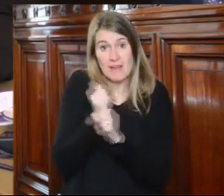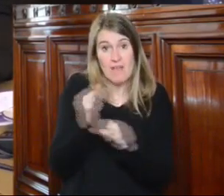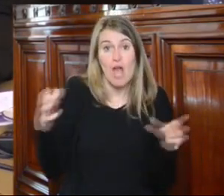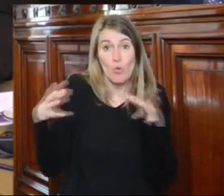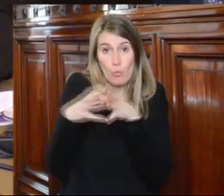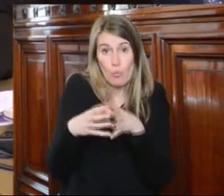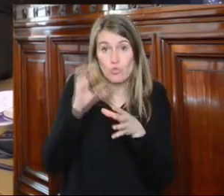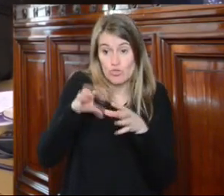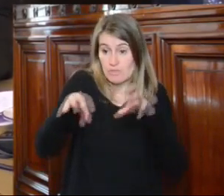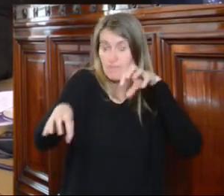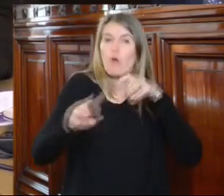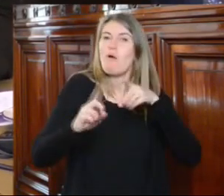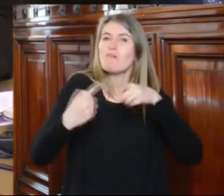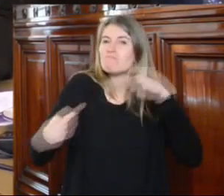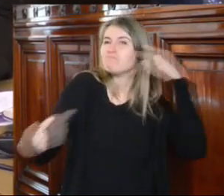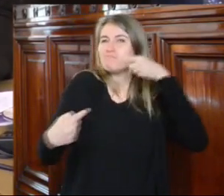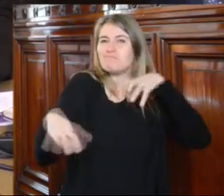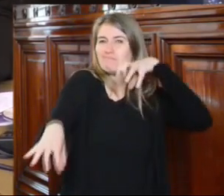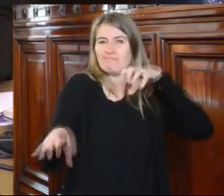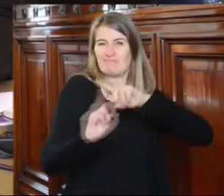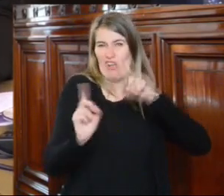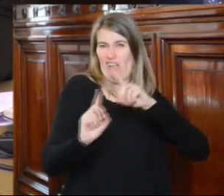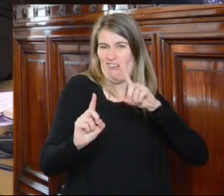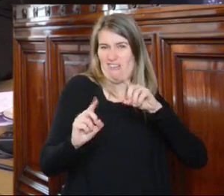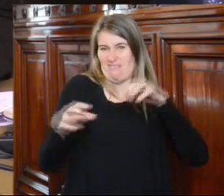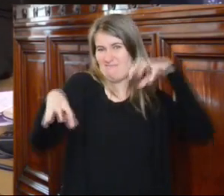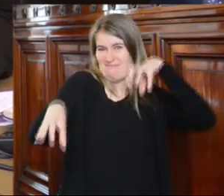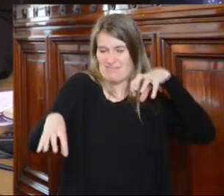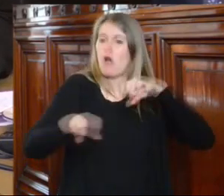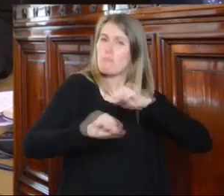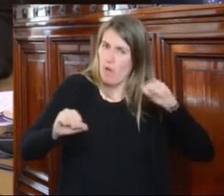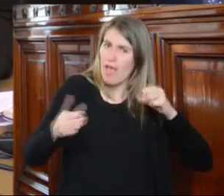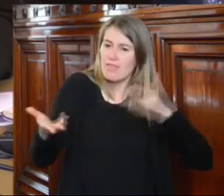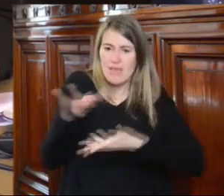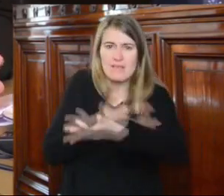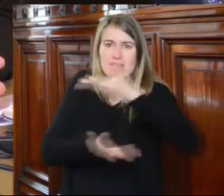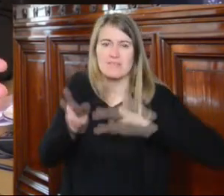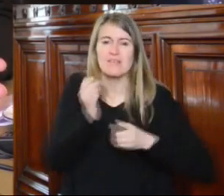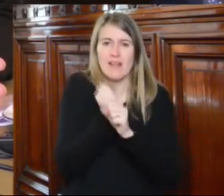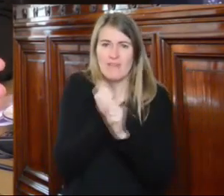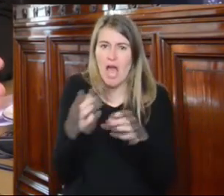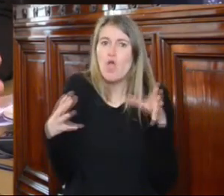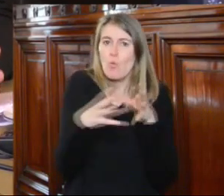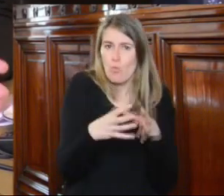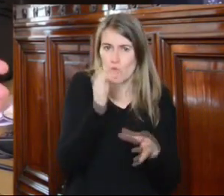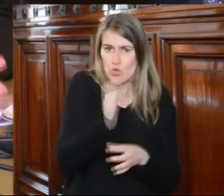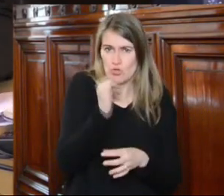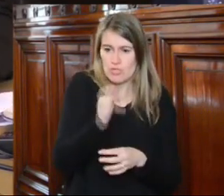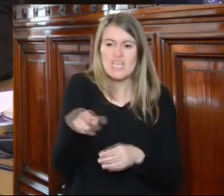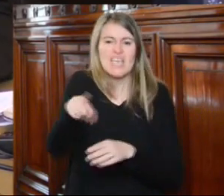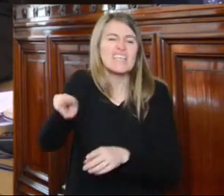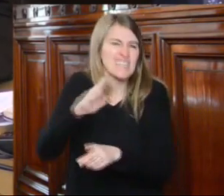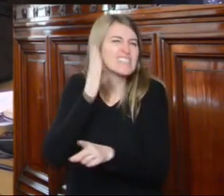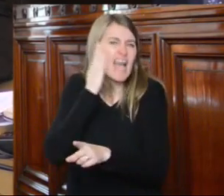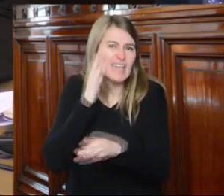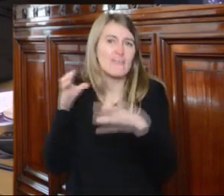vez no haya estos desencuentros tal vez en cuanto a cuáles son las competencias y las atribuciones de una institución